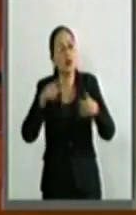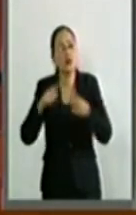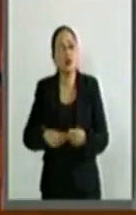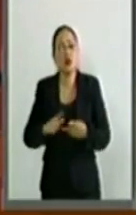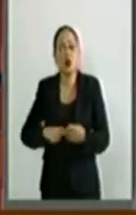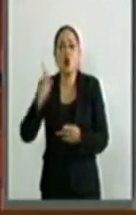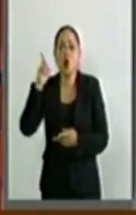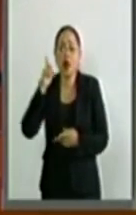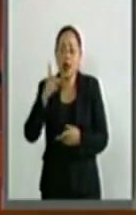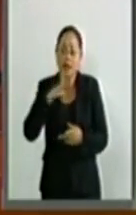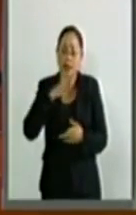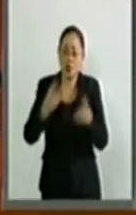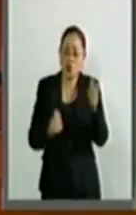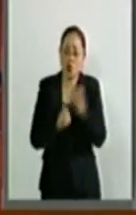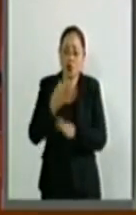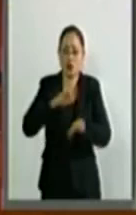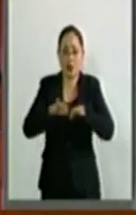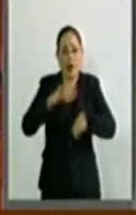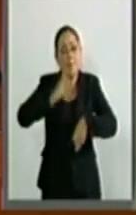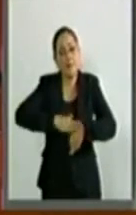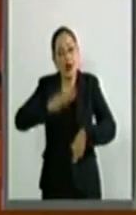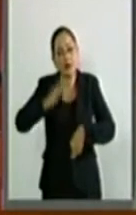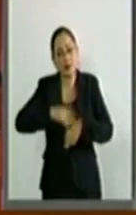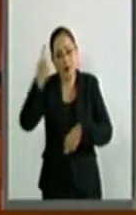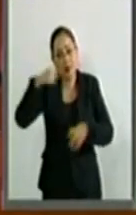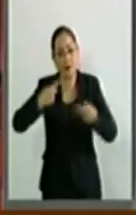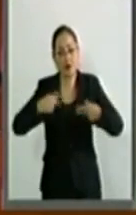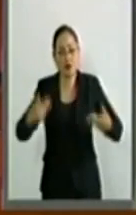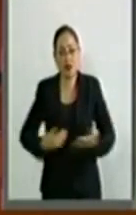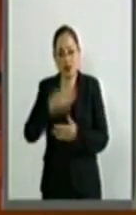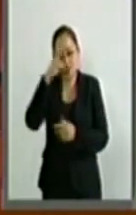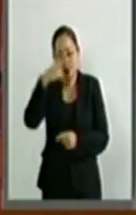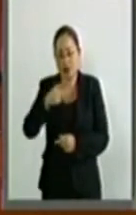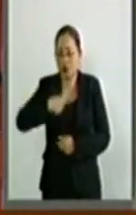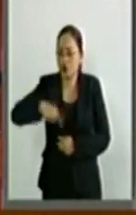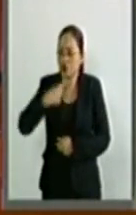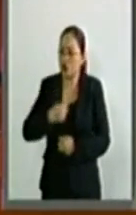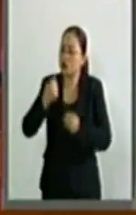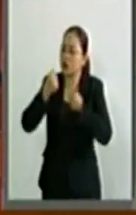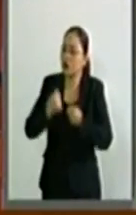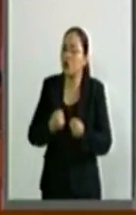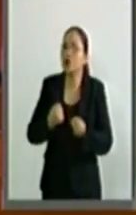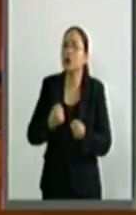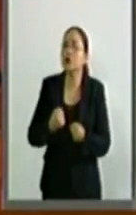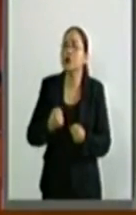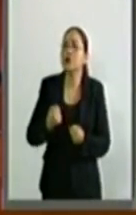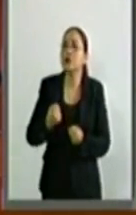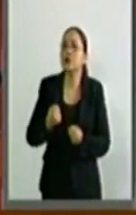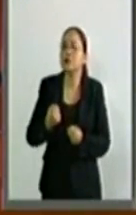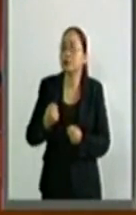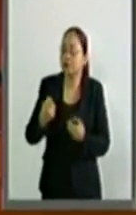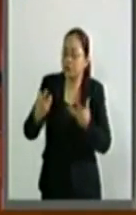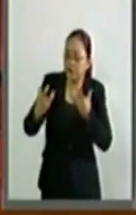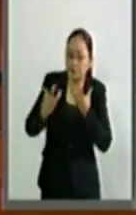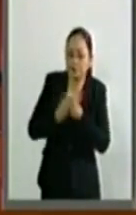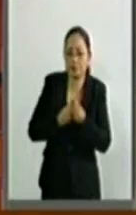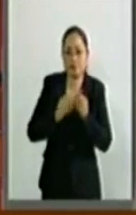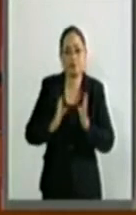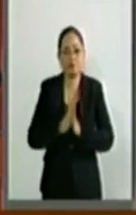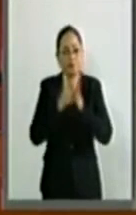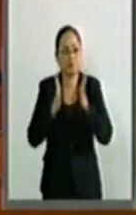más empleos para los mexicanos. estamos seguros que su estrecha cooperación